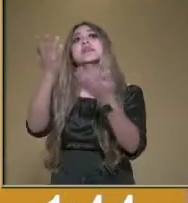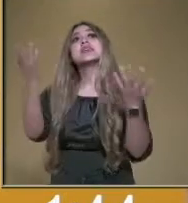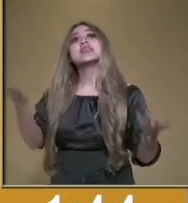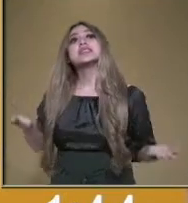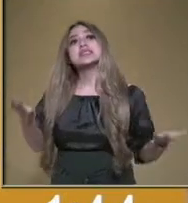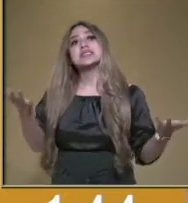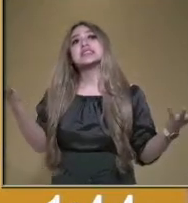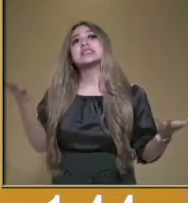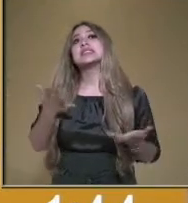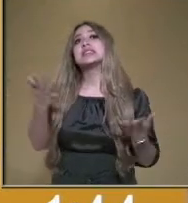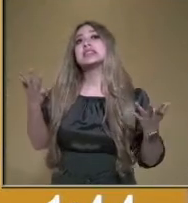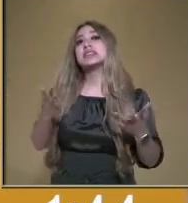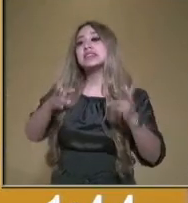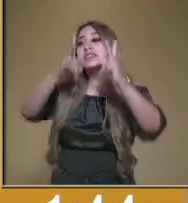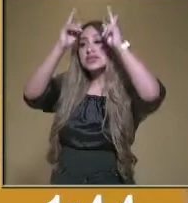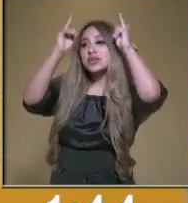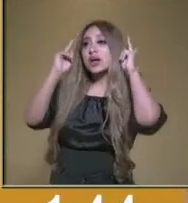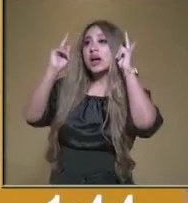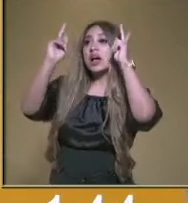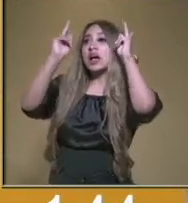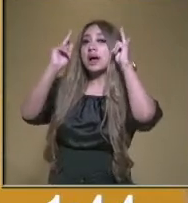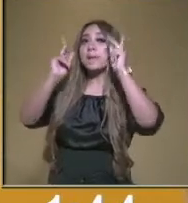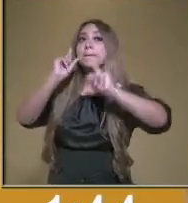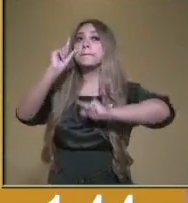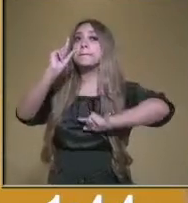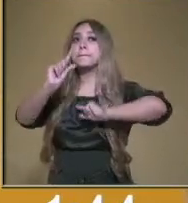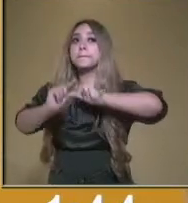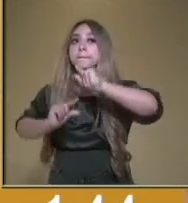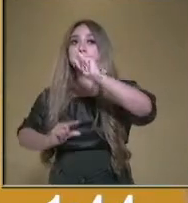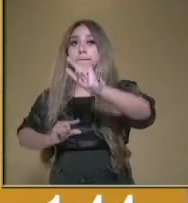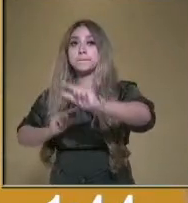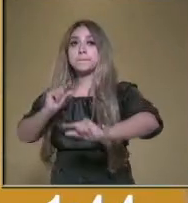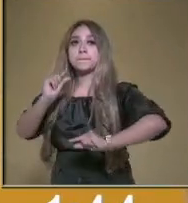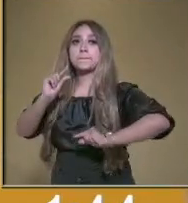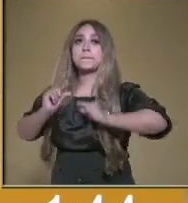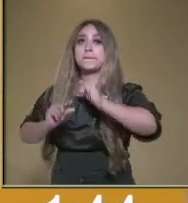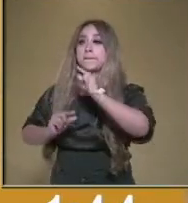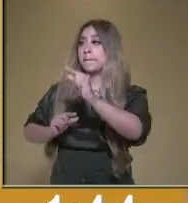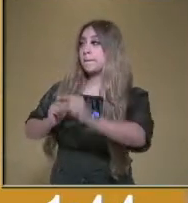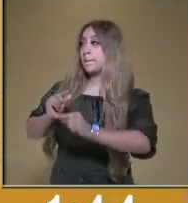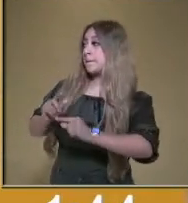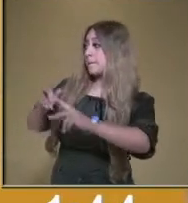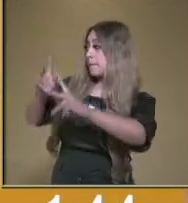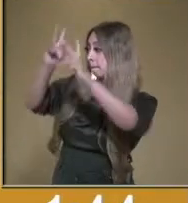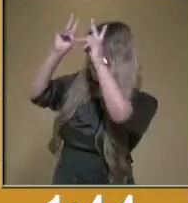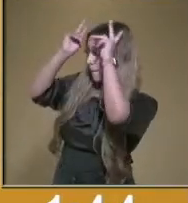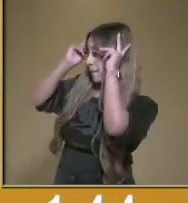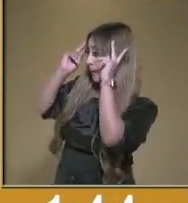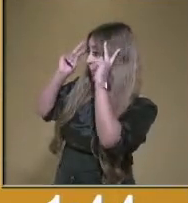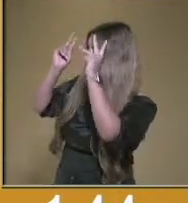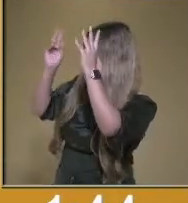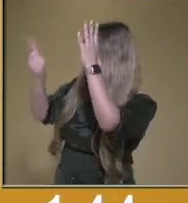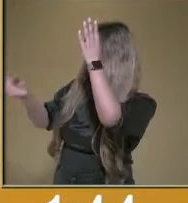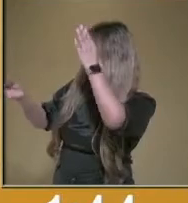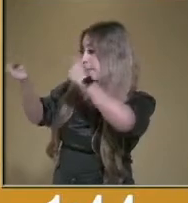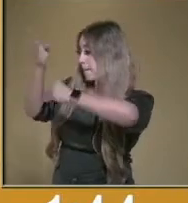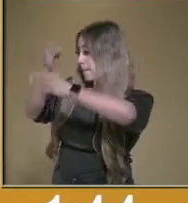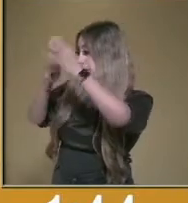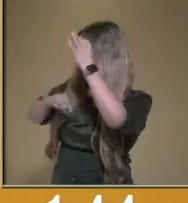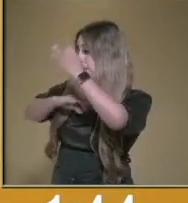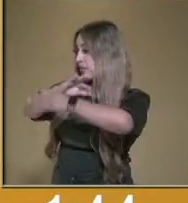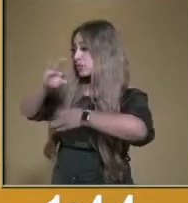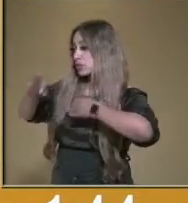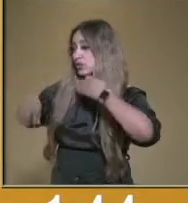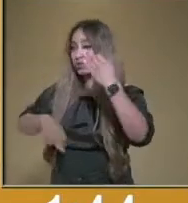hizo el príncipe? Poco a poco, el príncipe aprendió todos estos hábitos de higiene